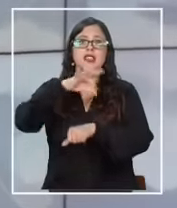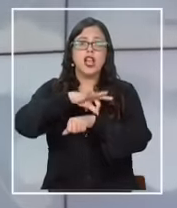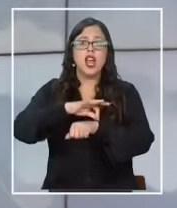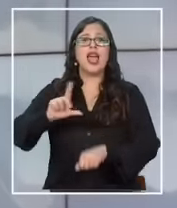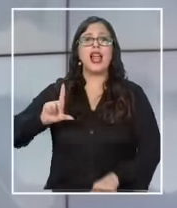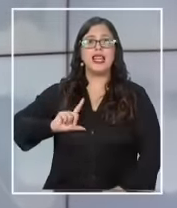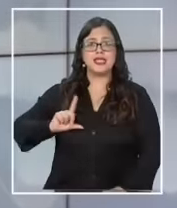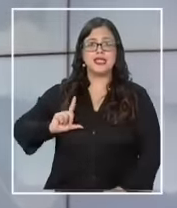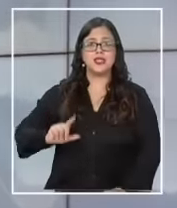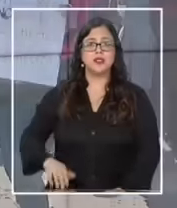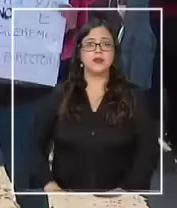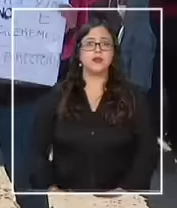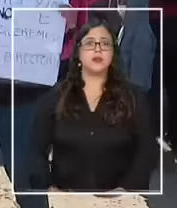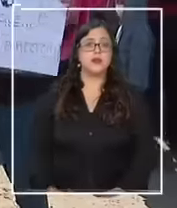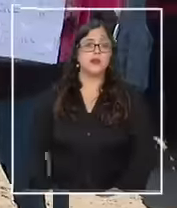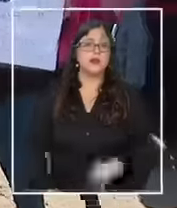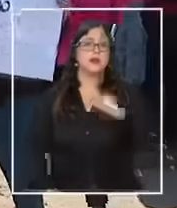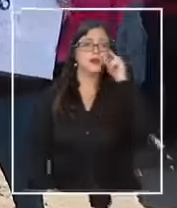liceos